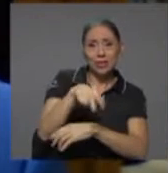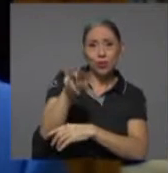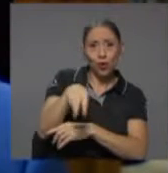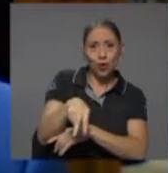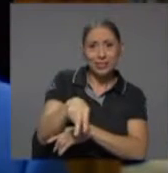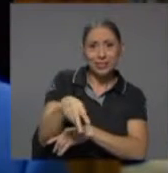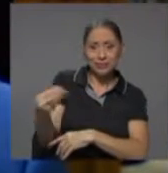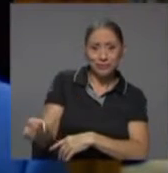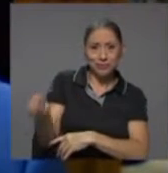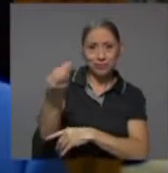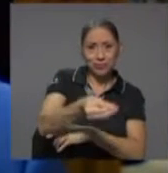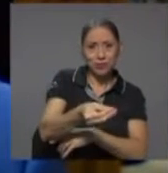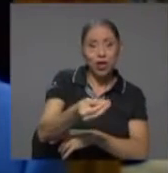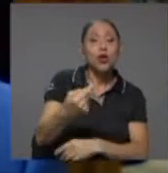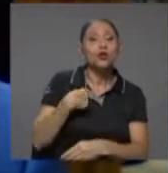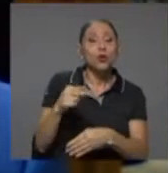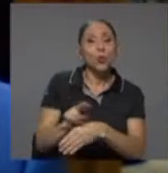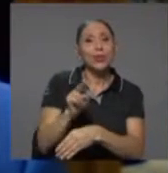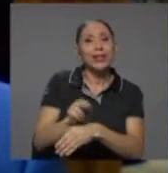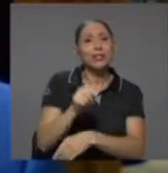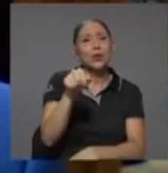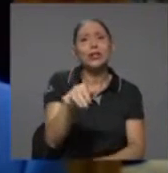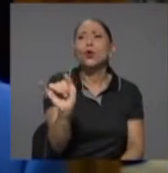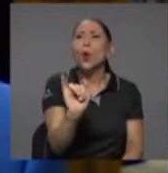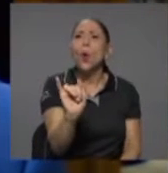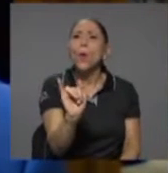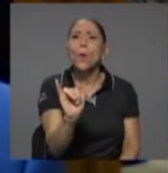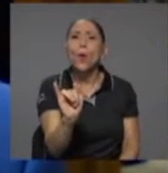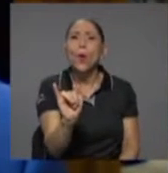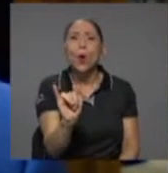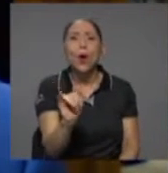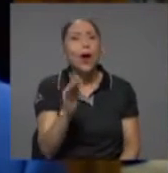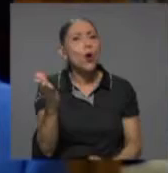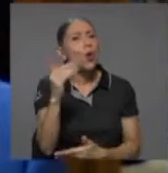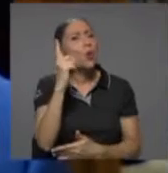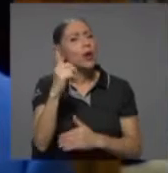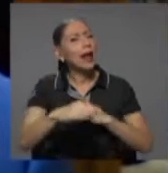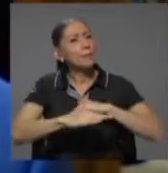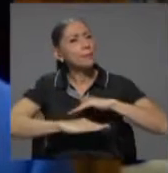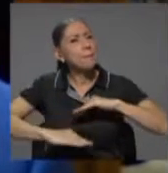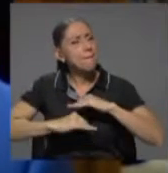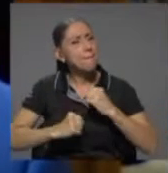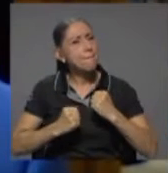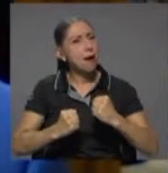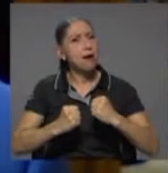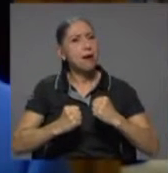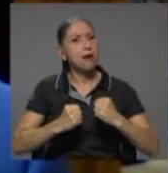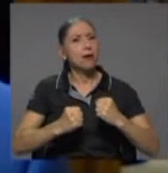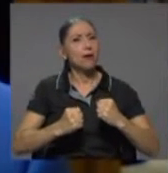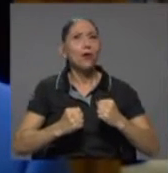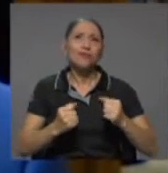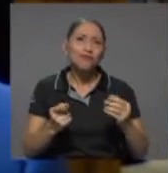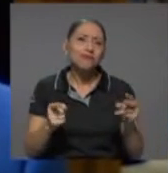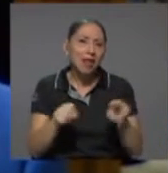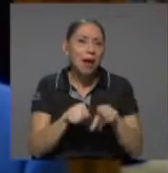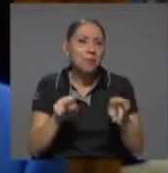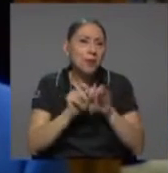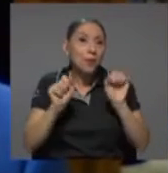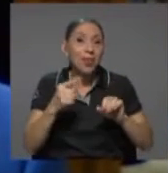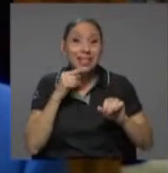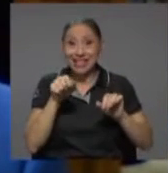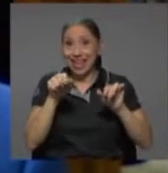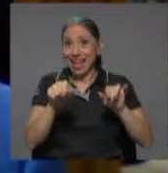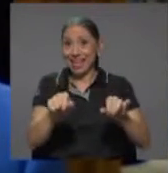eso yo lo utilizo como una especie de piedra angular. Si se quiere también una excusa para